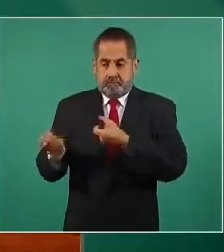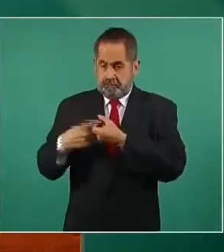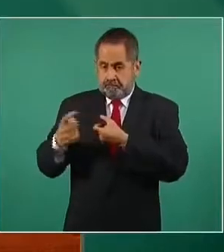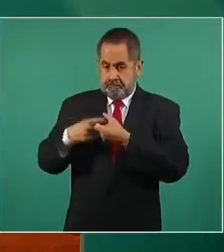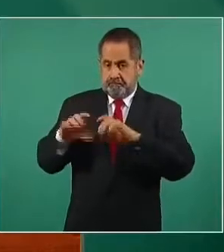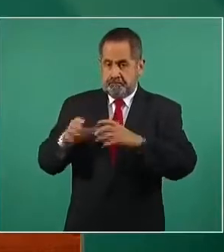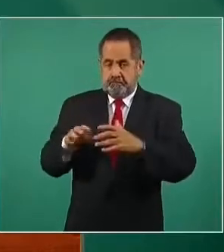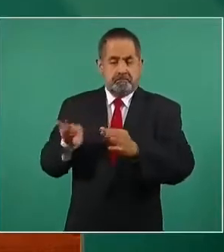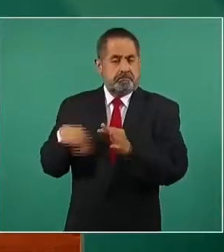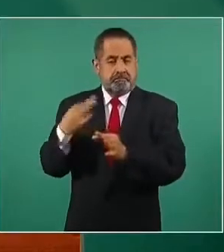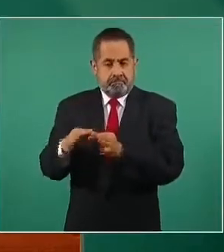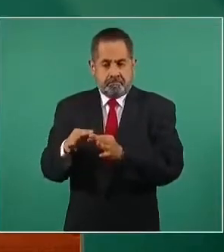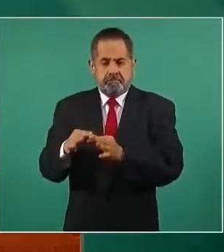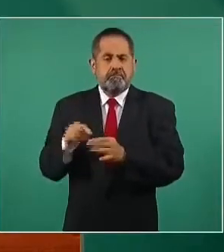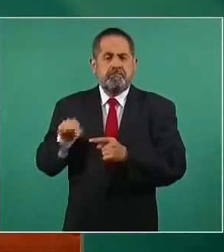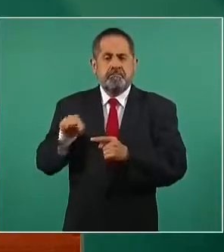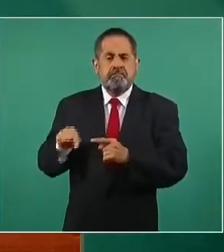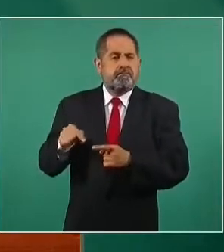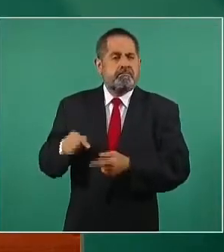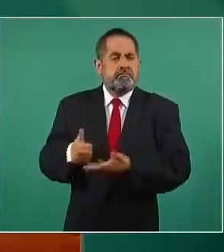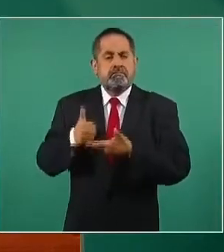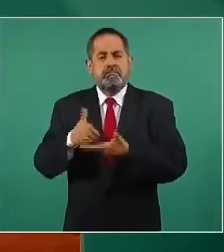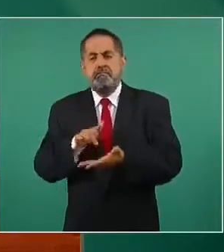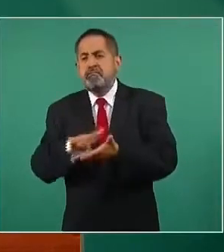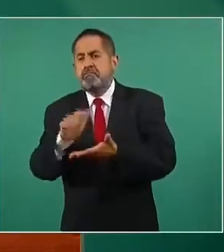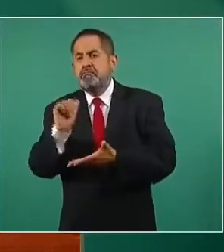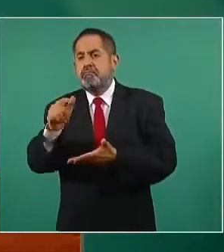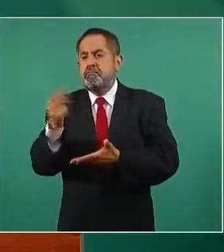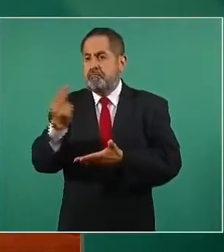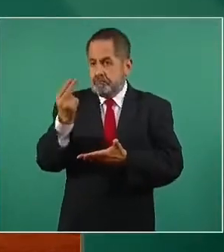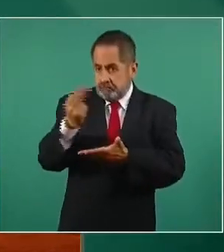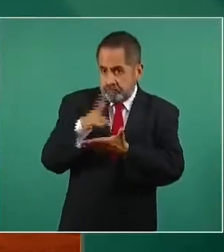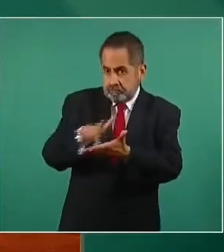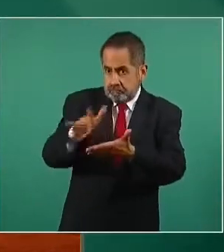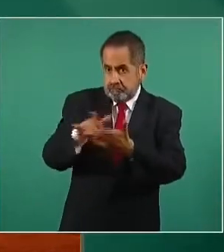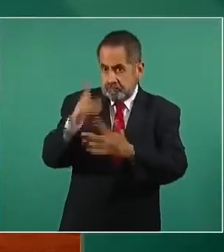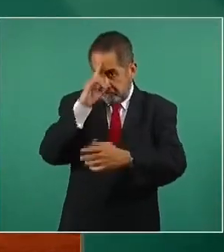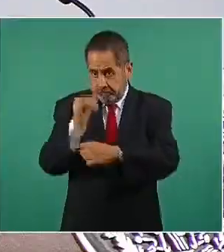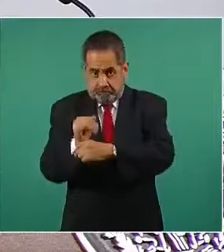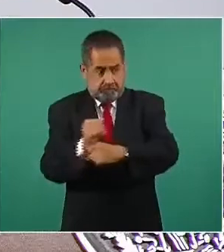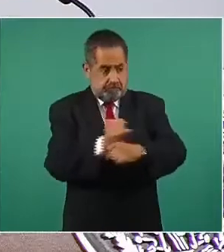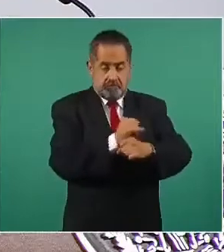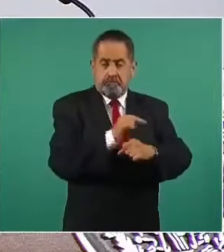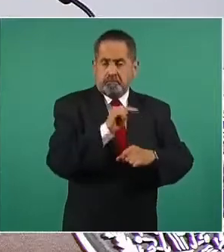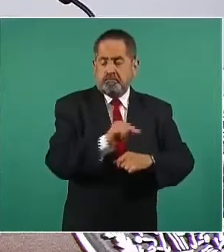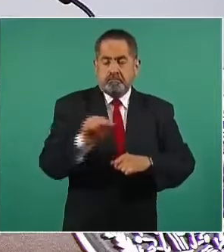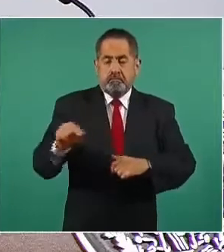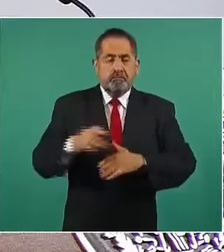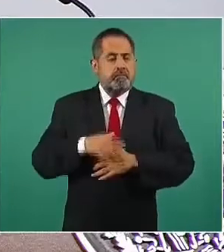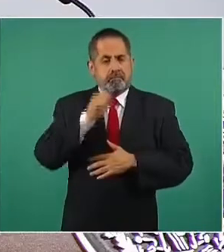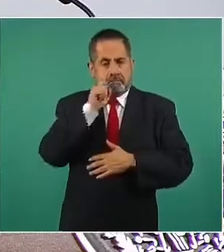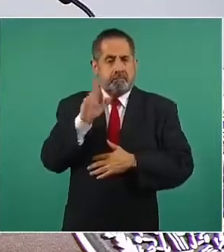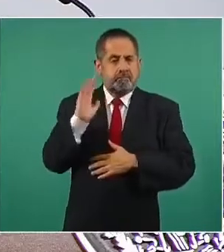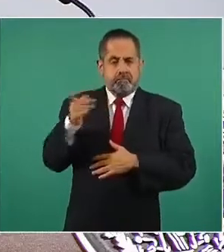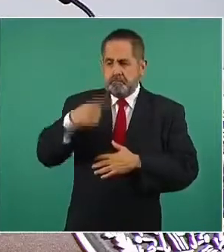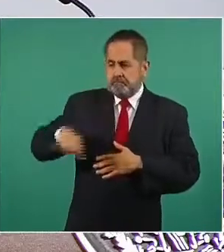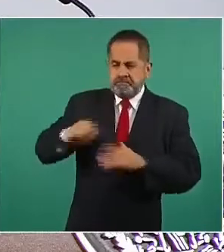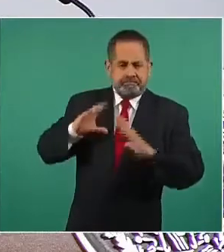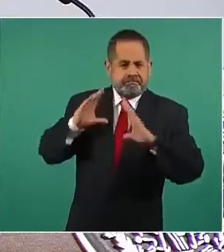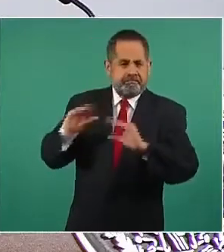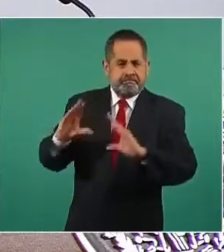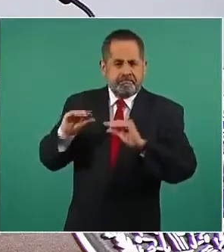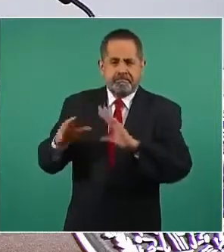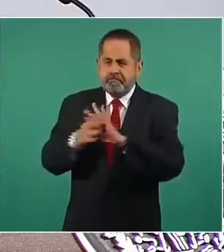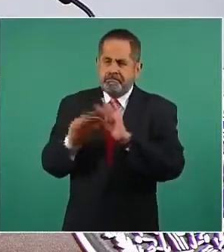para apoyar a las fiscalías estatales en investigaciones de este delito y además se han capacitado en